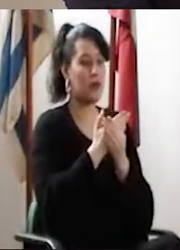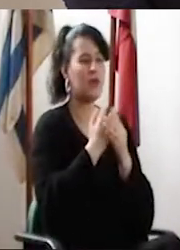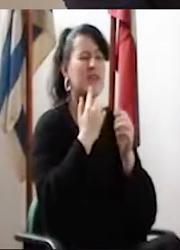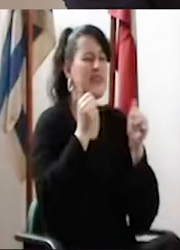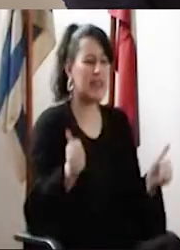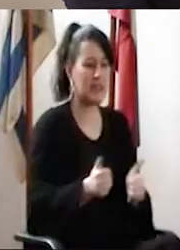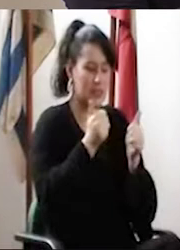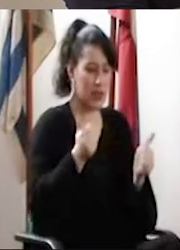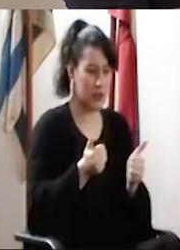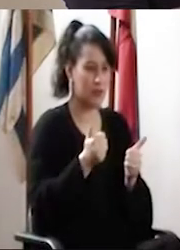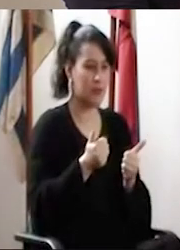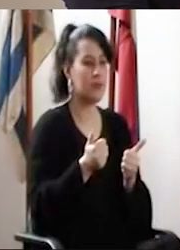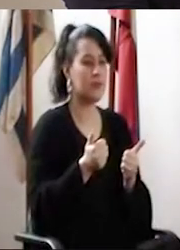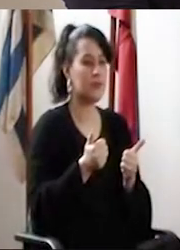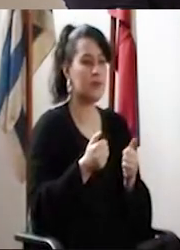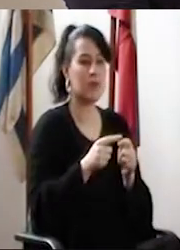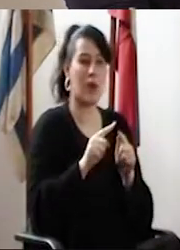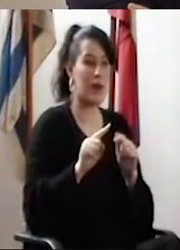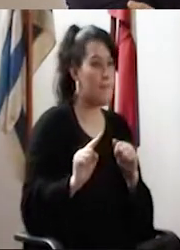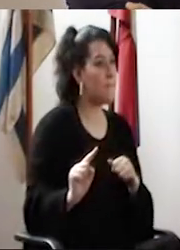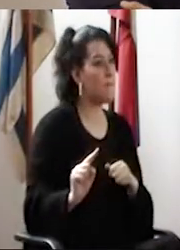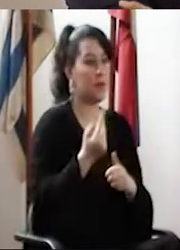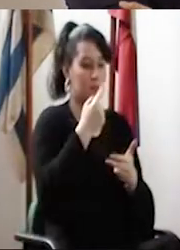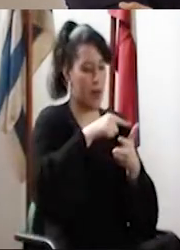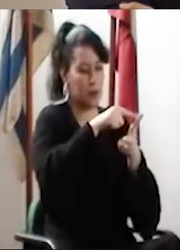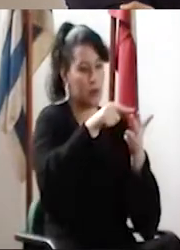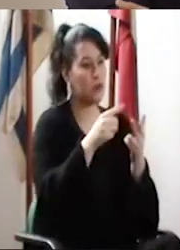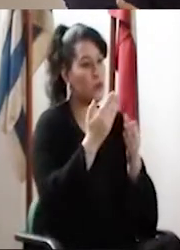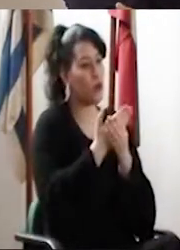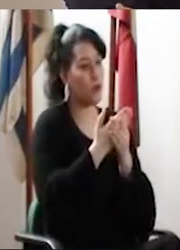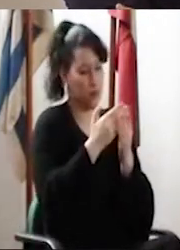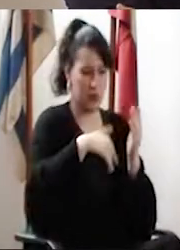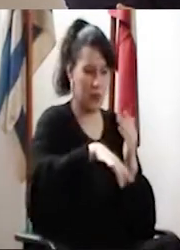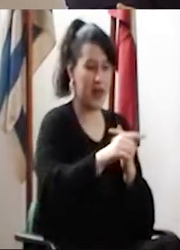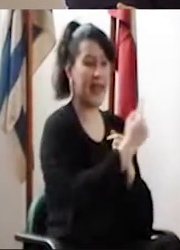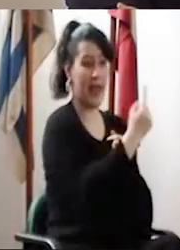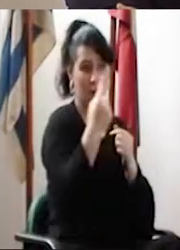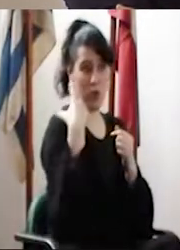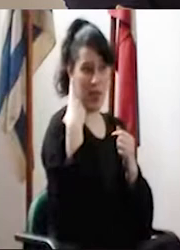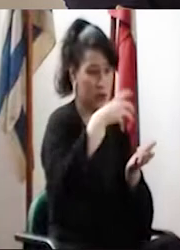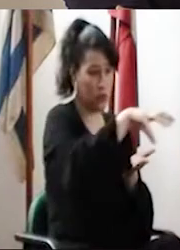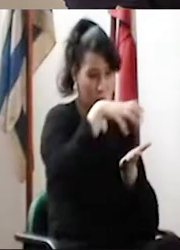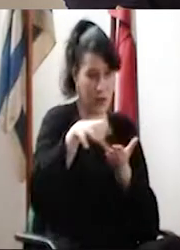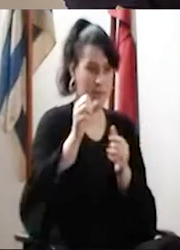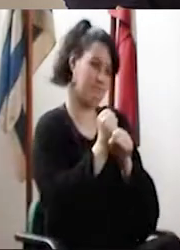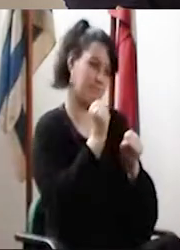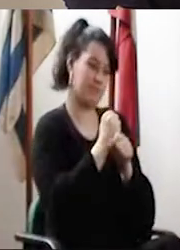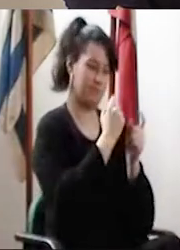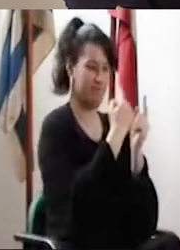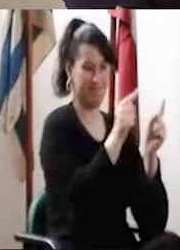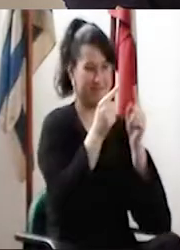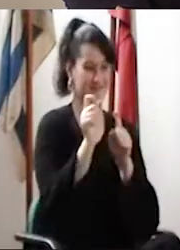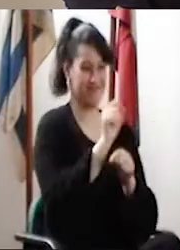Esos tres documentos, lo que hicieron fue, de alguna forma, pilares de lo que después estuvo trabajando con cada una de las directoras.